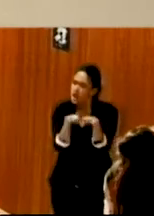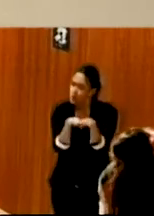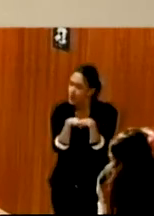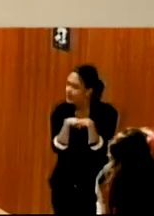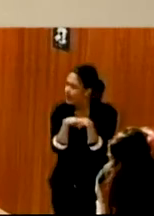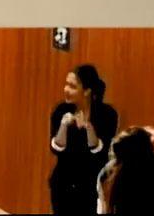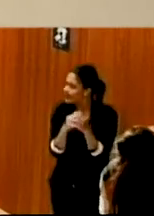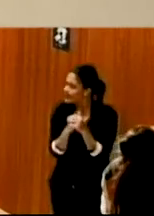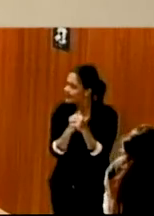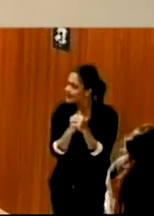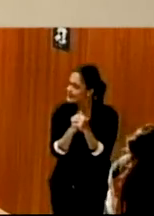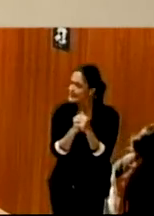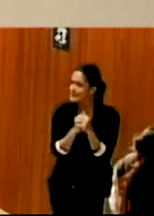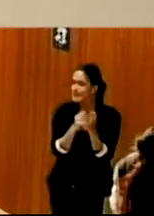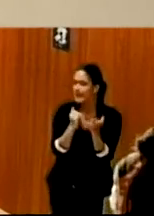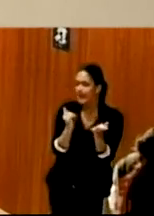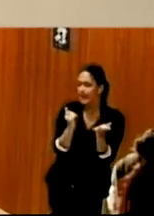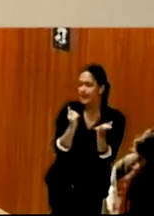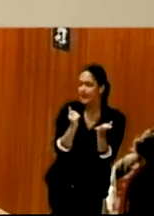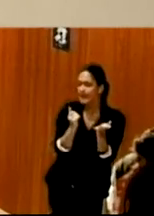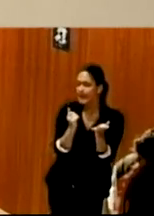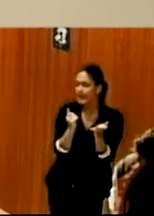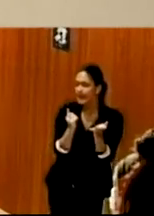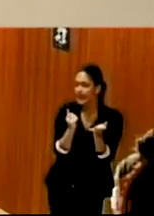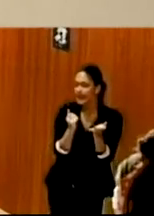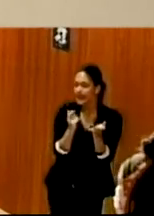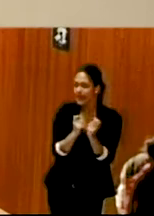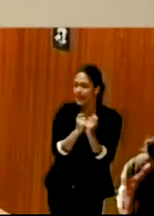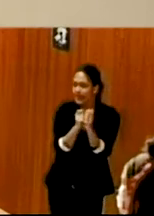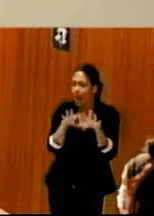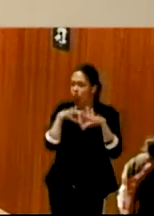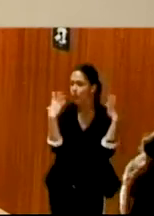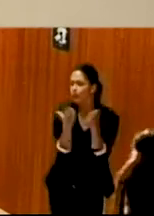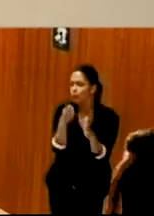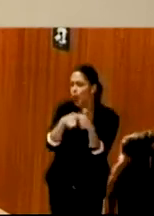un...